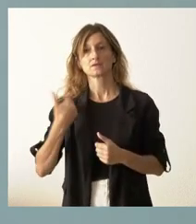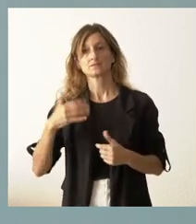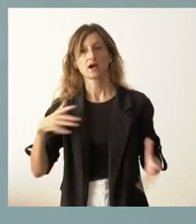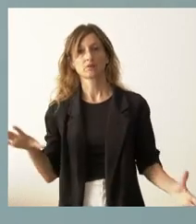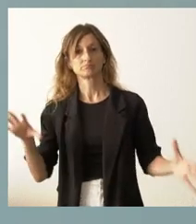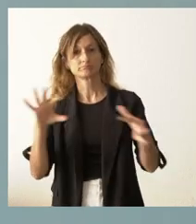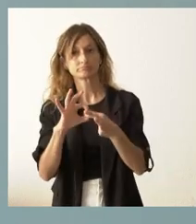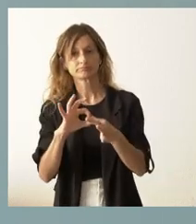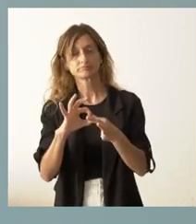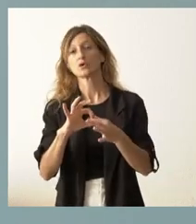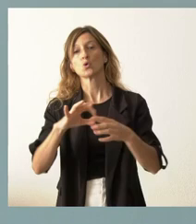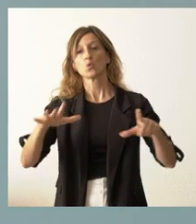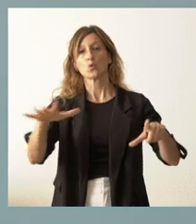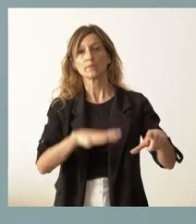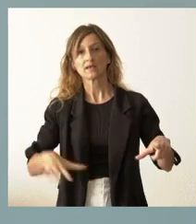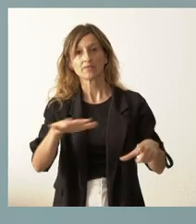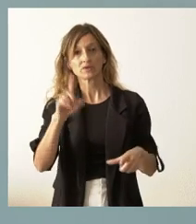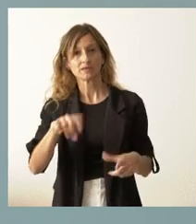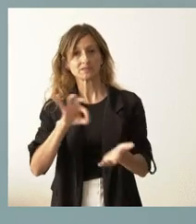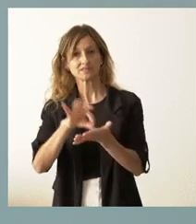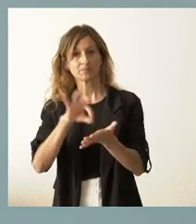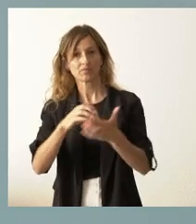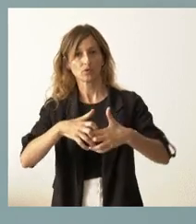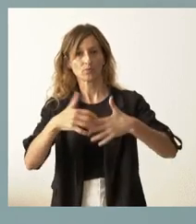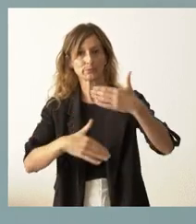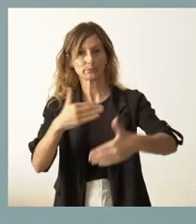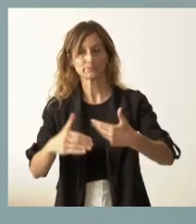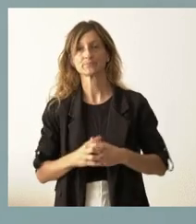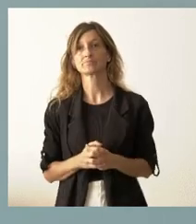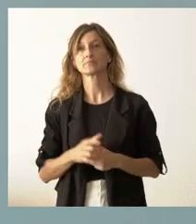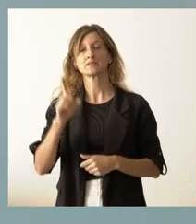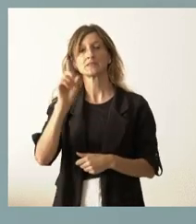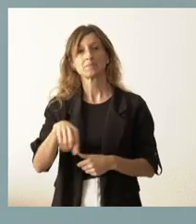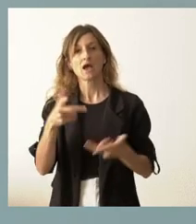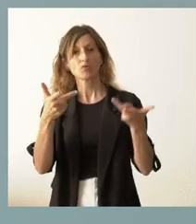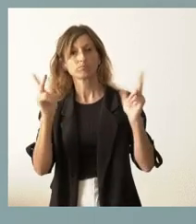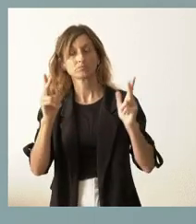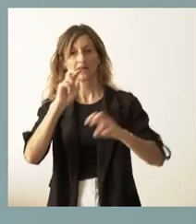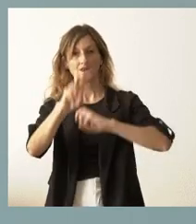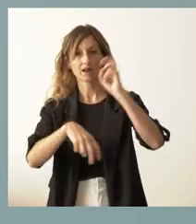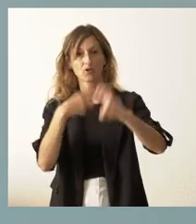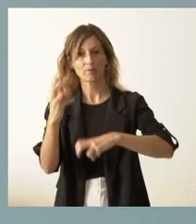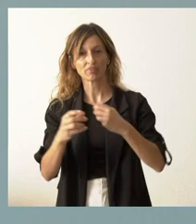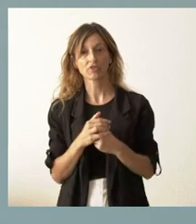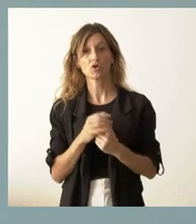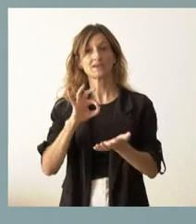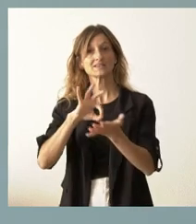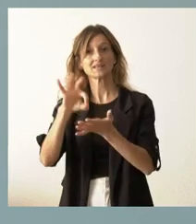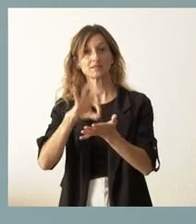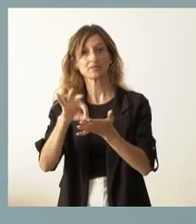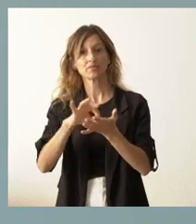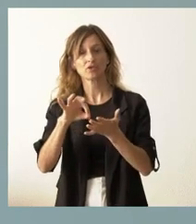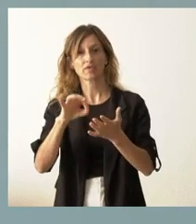la ubicación y la puesta en servicio de la misma. Asimismo, hemos autorizado la renovación del servicio de